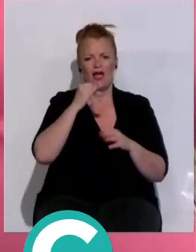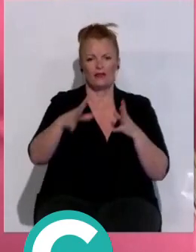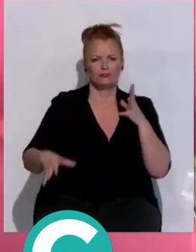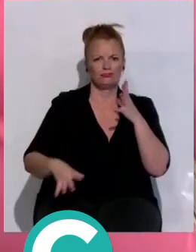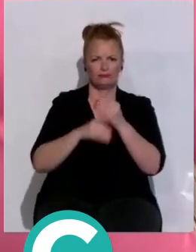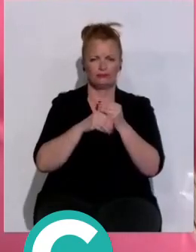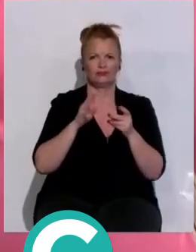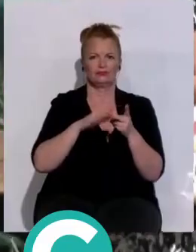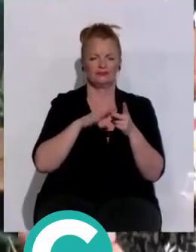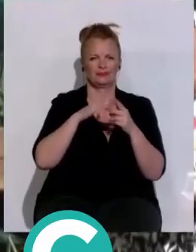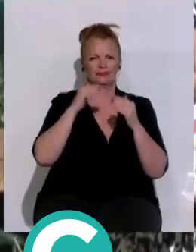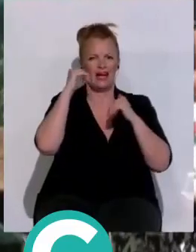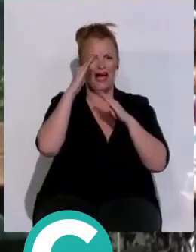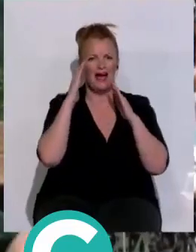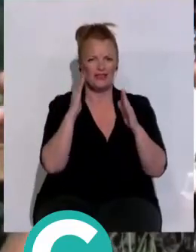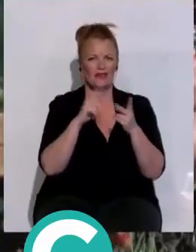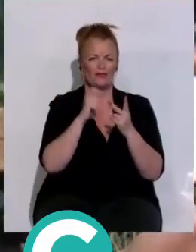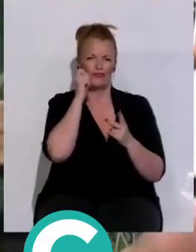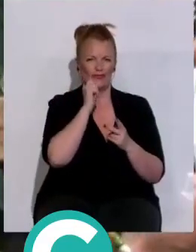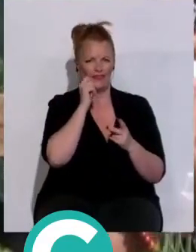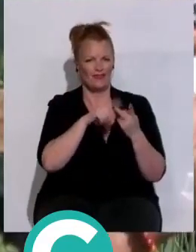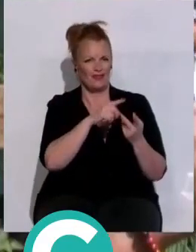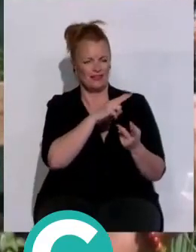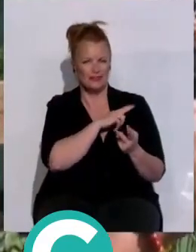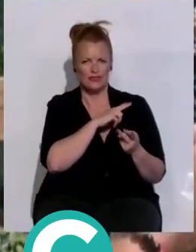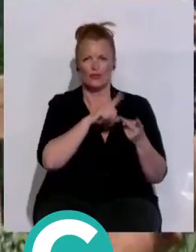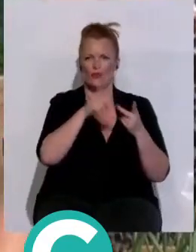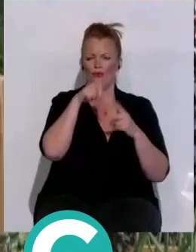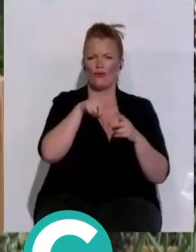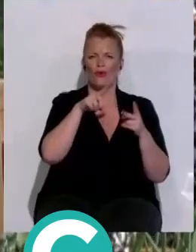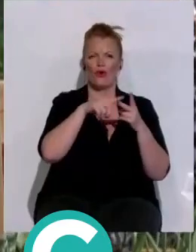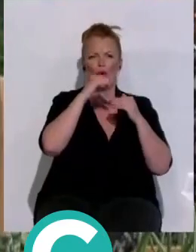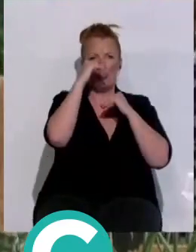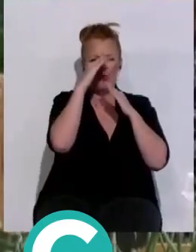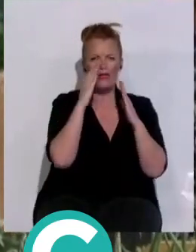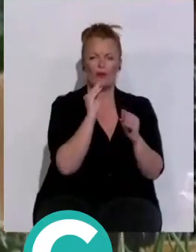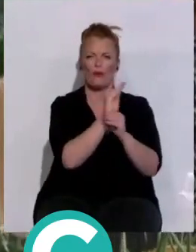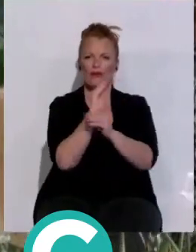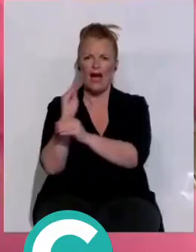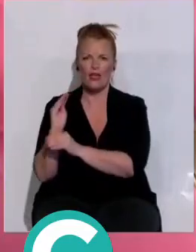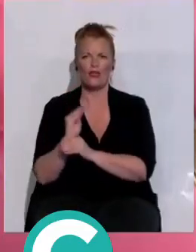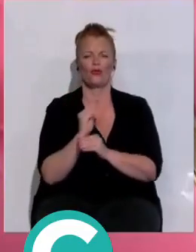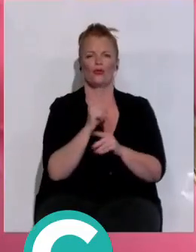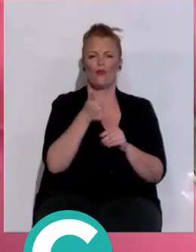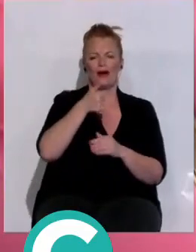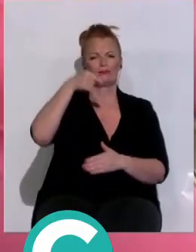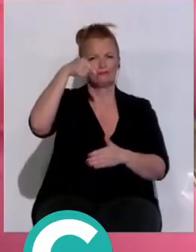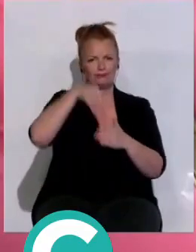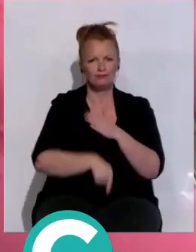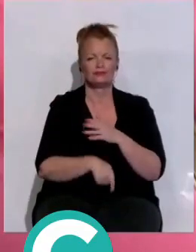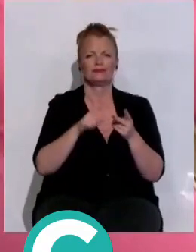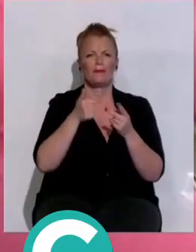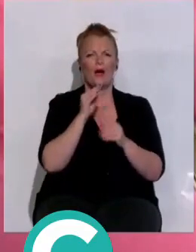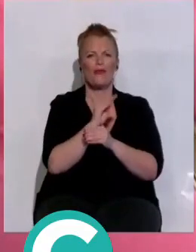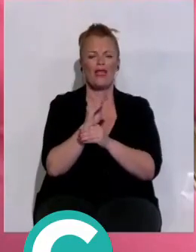diversidad afectivo-sexual. En definitiva, se trata de seguir haciendo de los cuidados una bandera, se trata de seguir profundizando en los